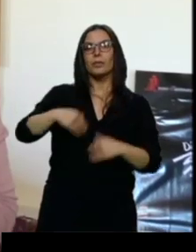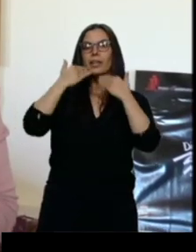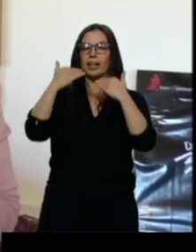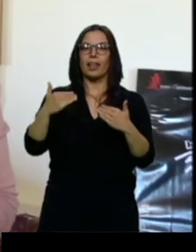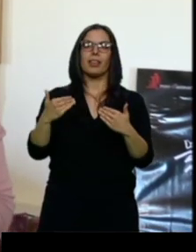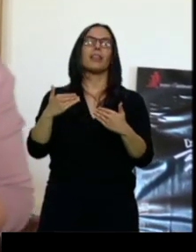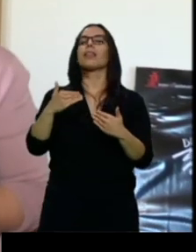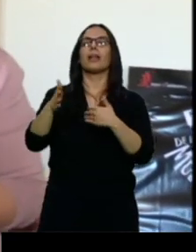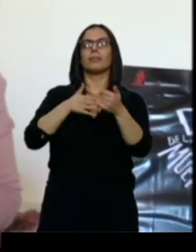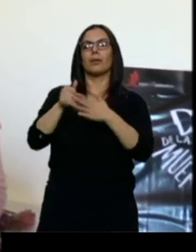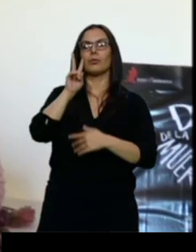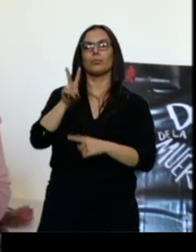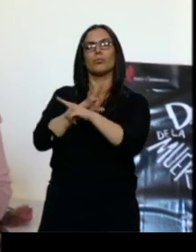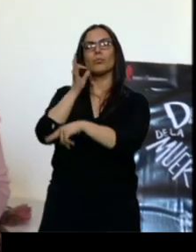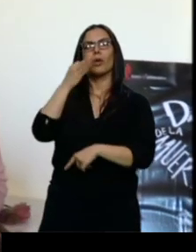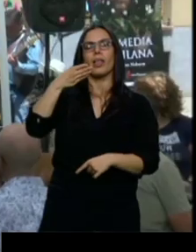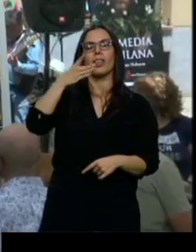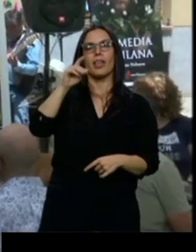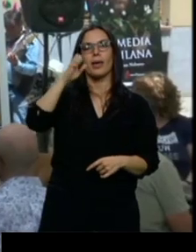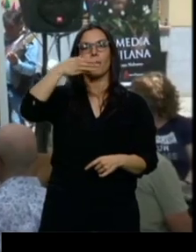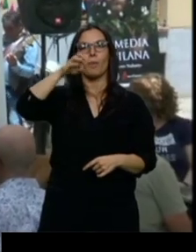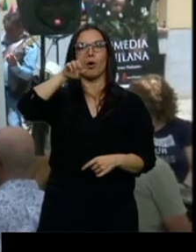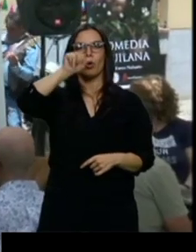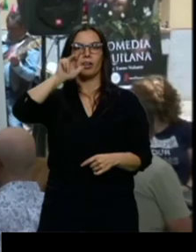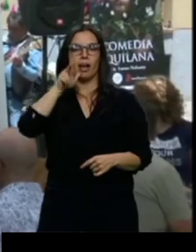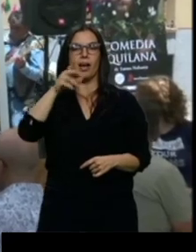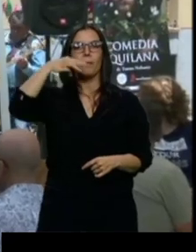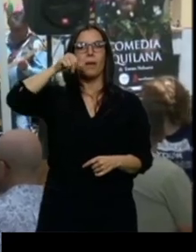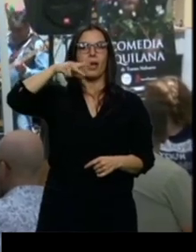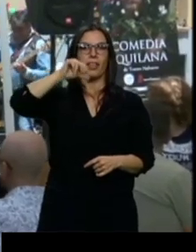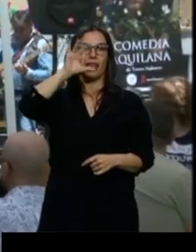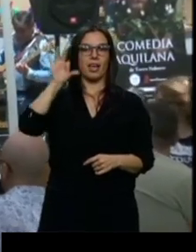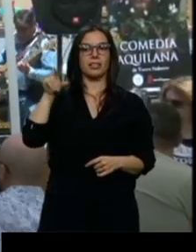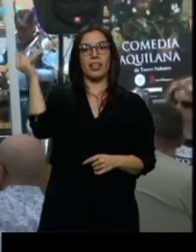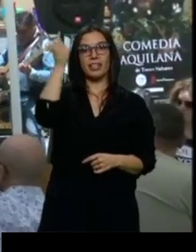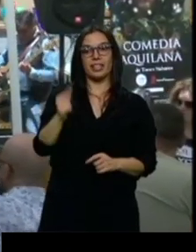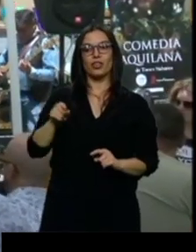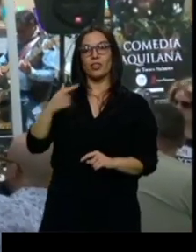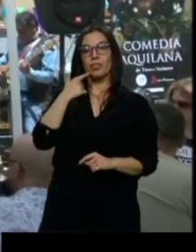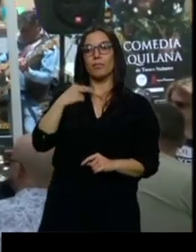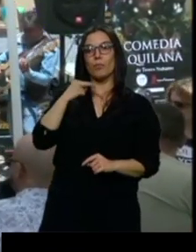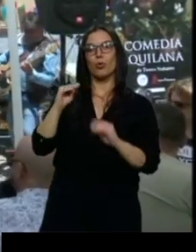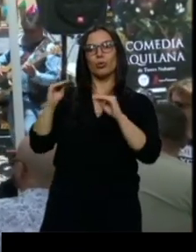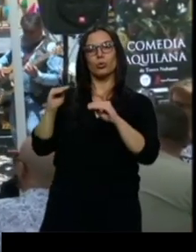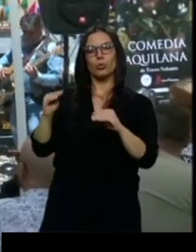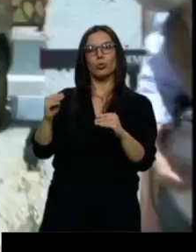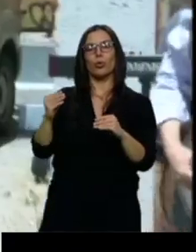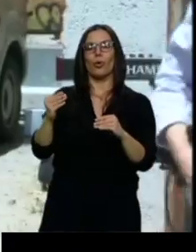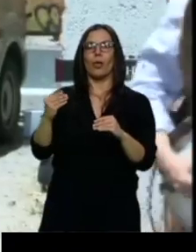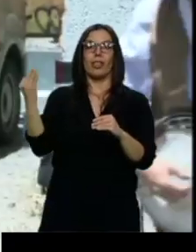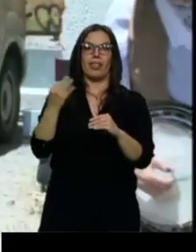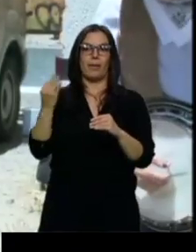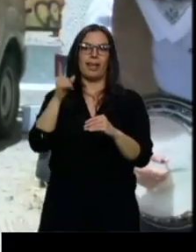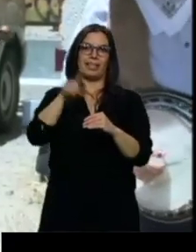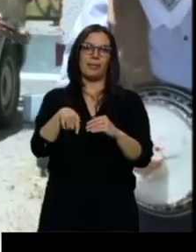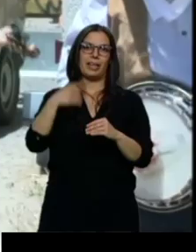Débora Macías para la obra Comedia Aquilana. Diseños que ella misma, dice, no serían lo mismo sin el papel de los actores y de